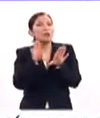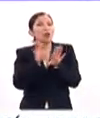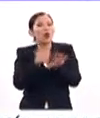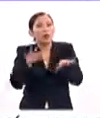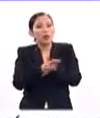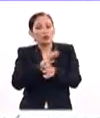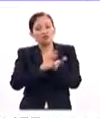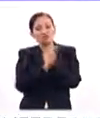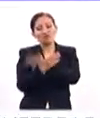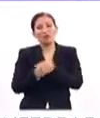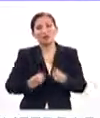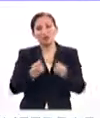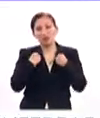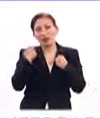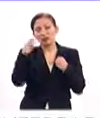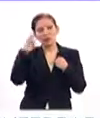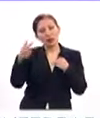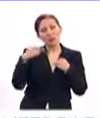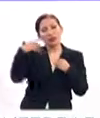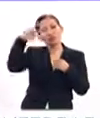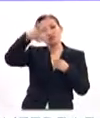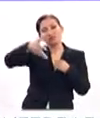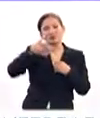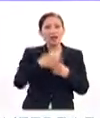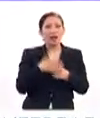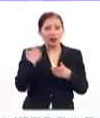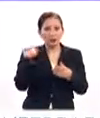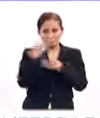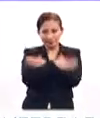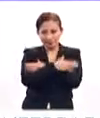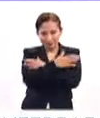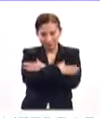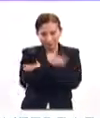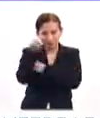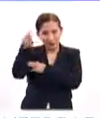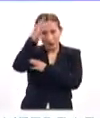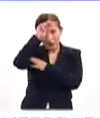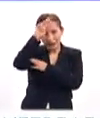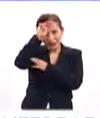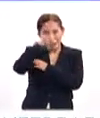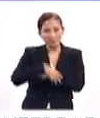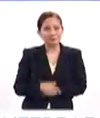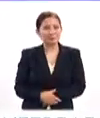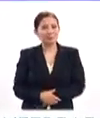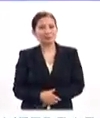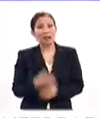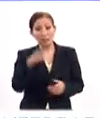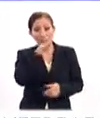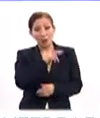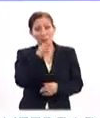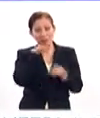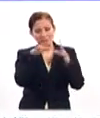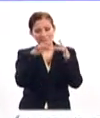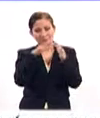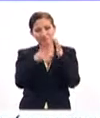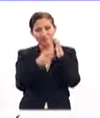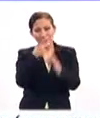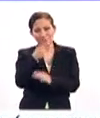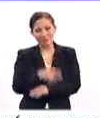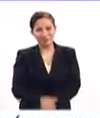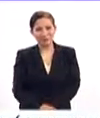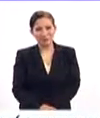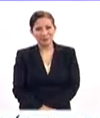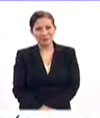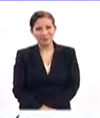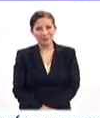cambió tu vida, y cómo estás viendo tu vida a raíz de eso. mandamos un fuerte abrazo, hasta Monterrey, y pronto estaremos en contacto otra